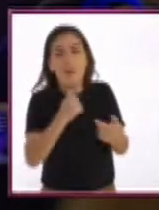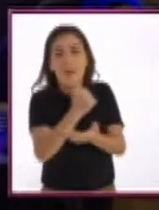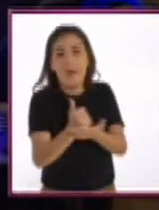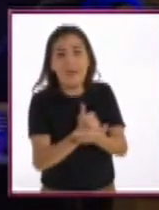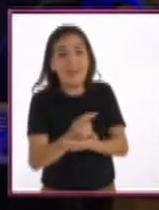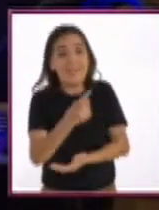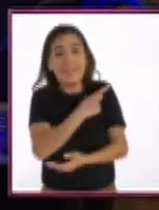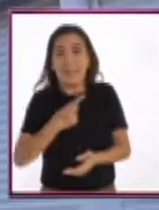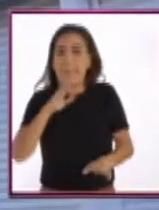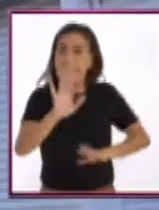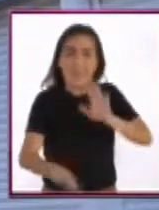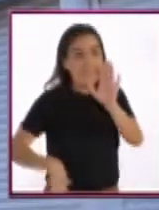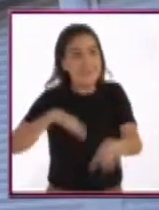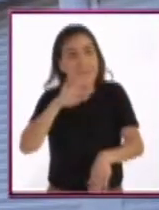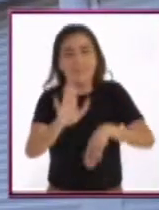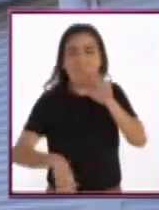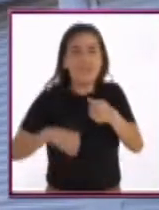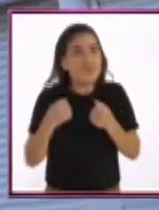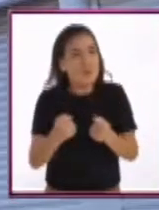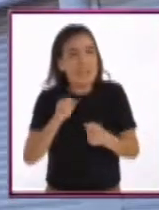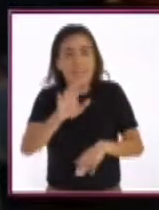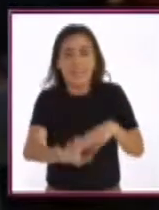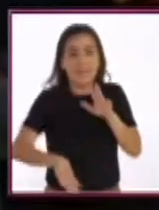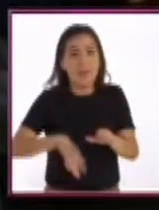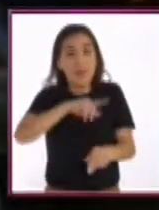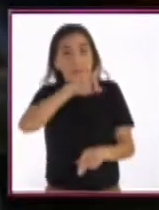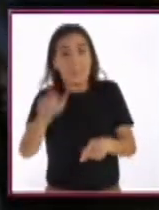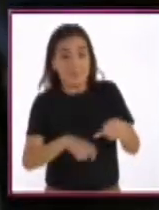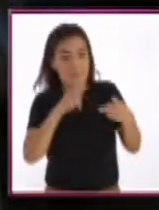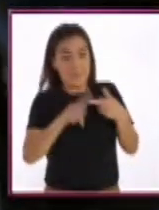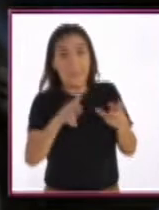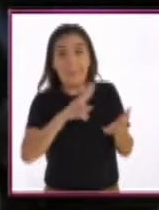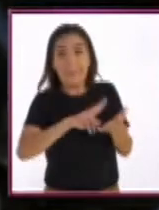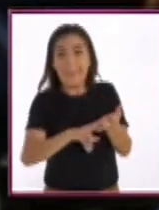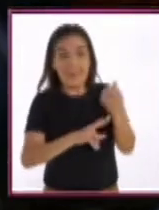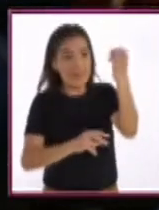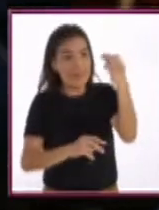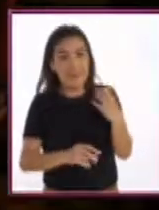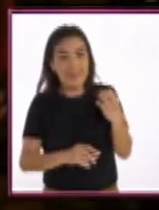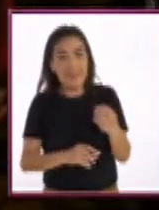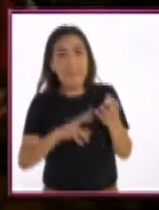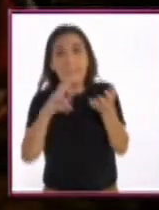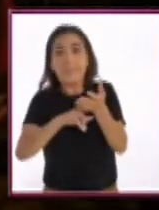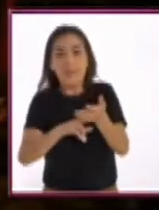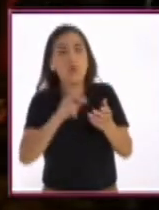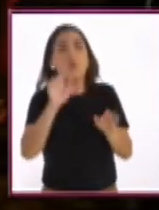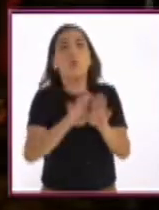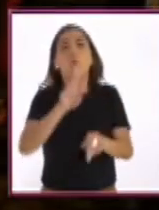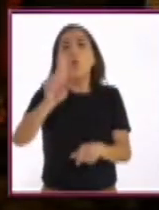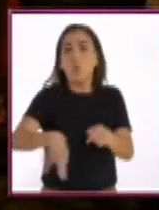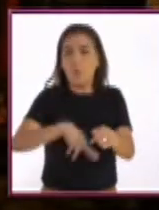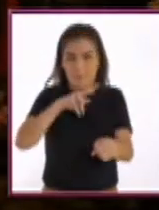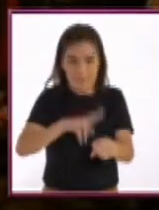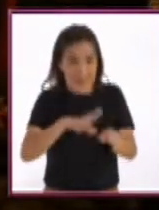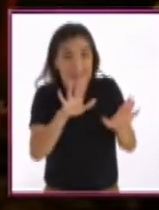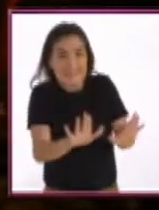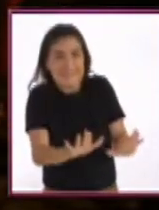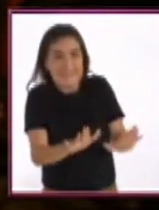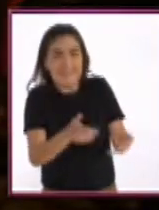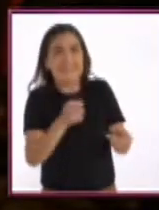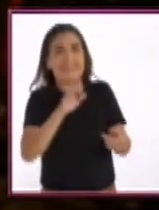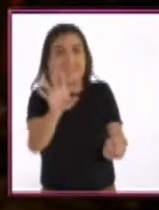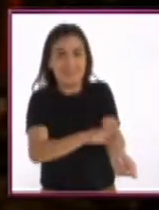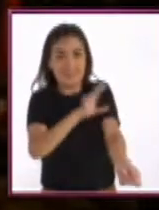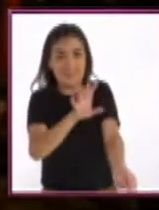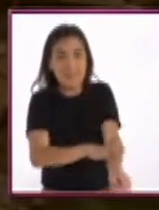un color azul. Eso nos indica que tenemos que pedalear súper fuerte. Después se pone en color verde. Eso ya nos da como el ritmo normal y el nivel